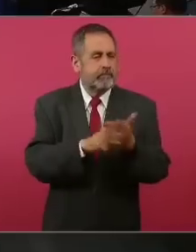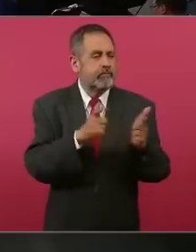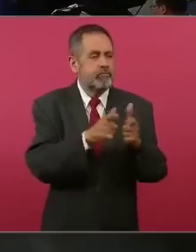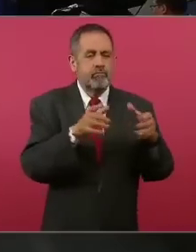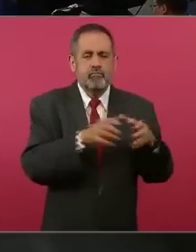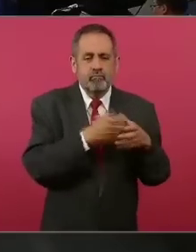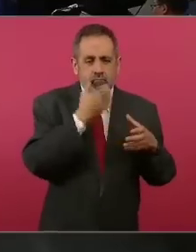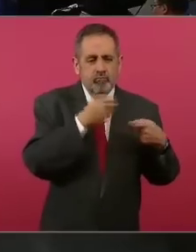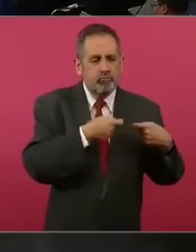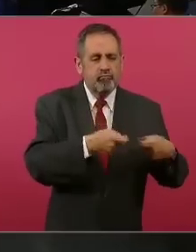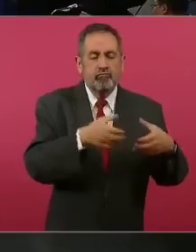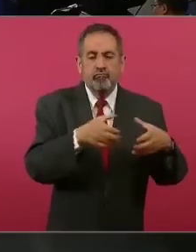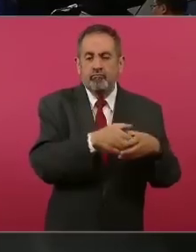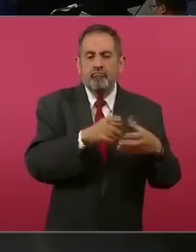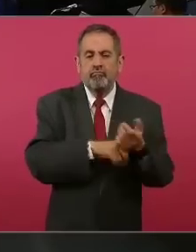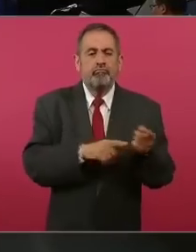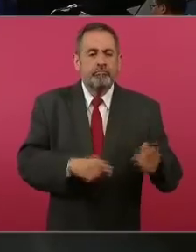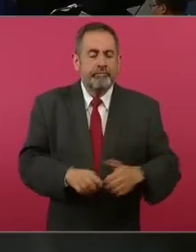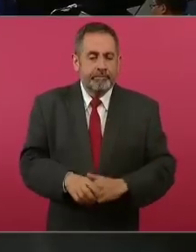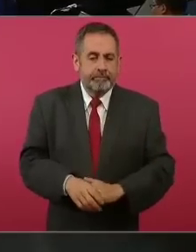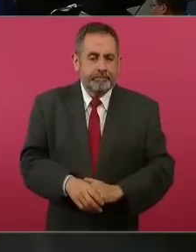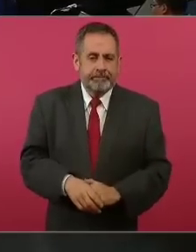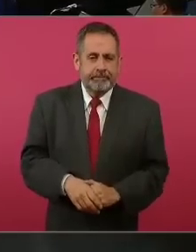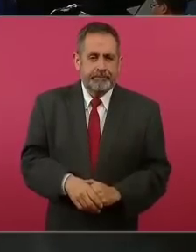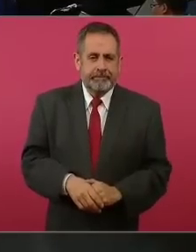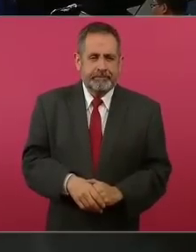conservador. ¿No tienes la caricatura?